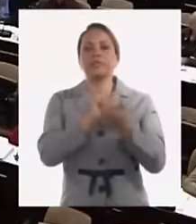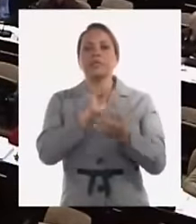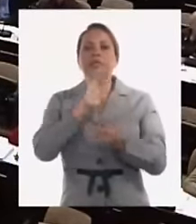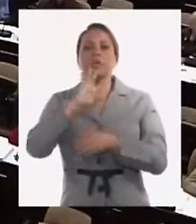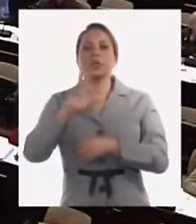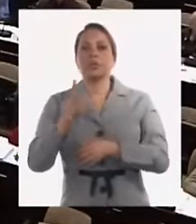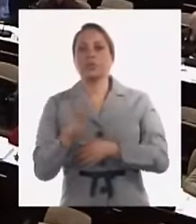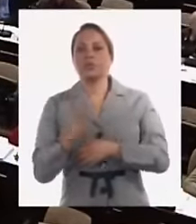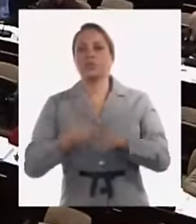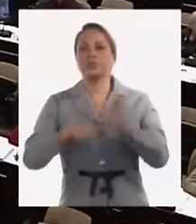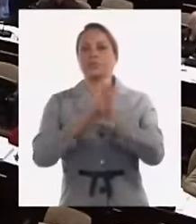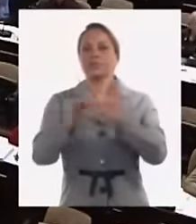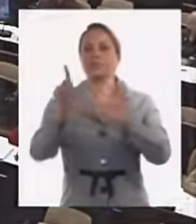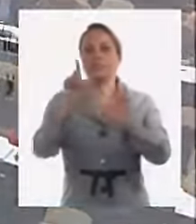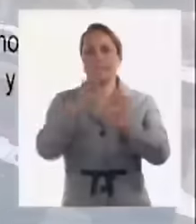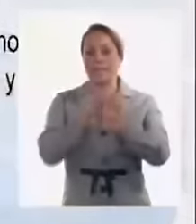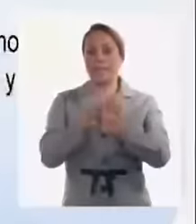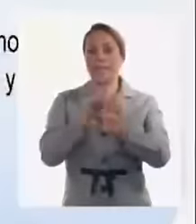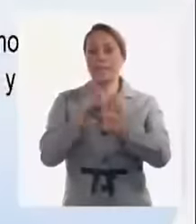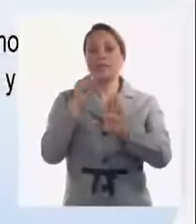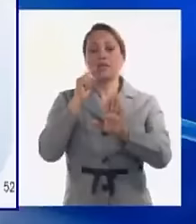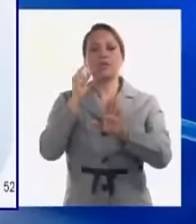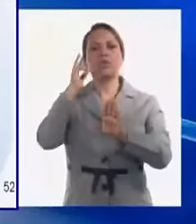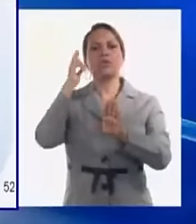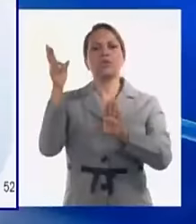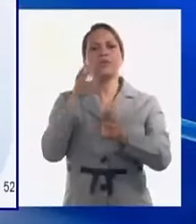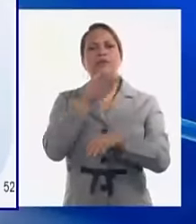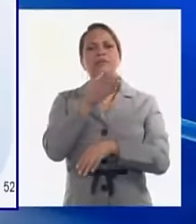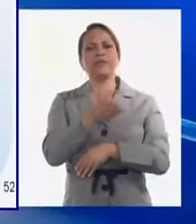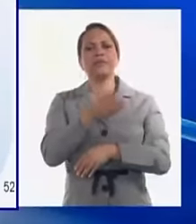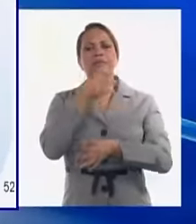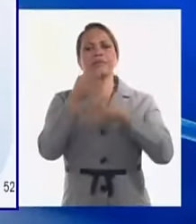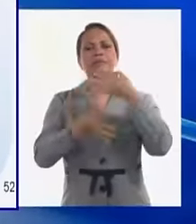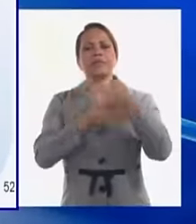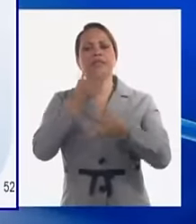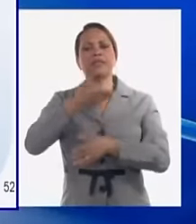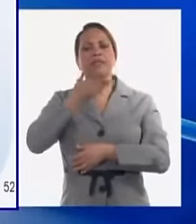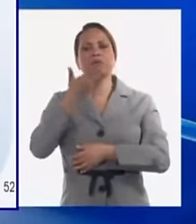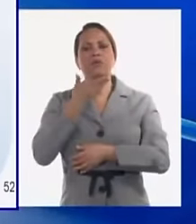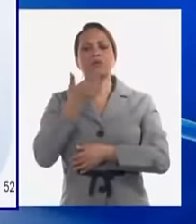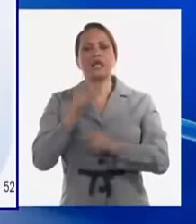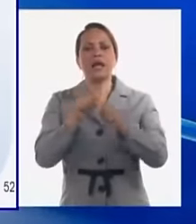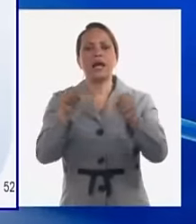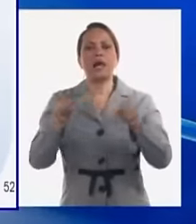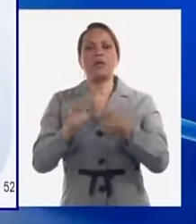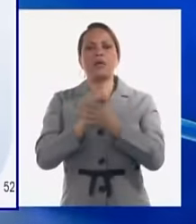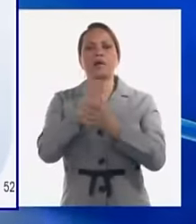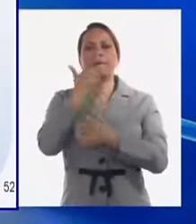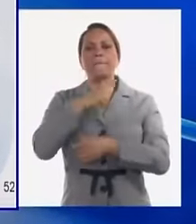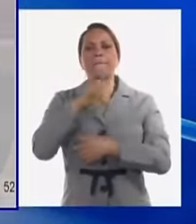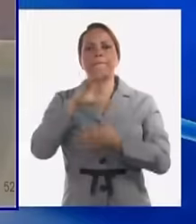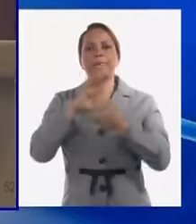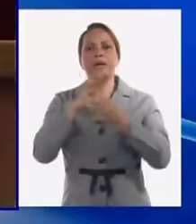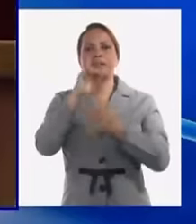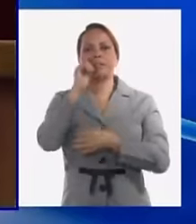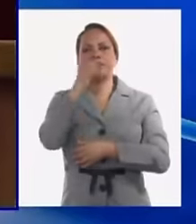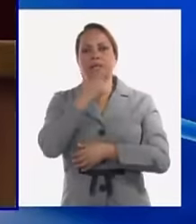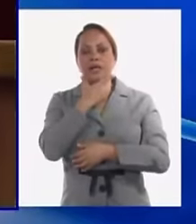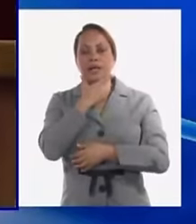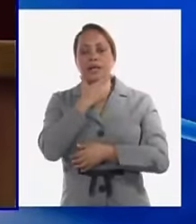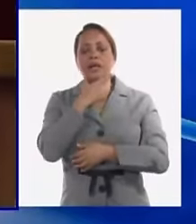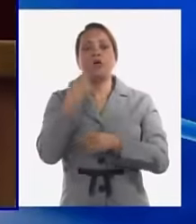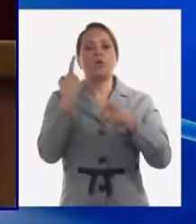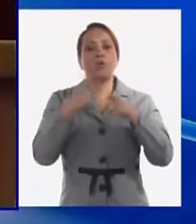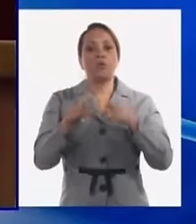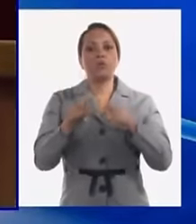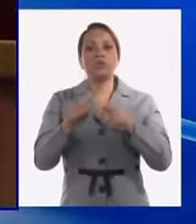ilegalidades recordar aquel discurso del comandante en el aula magna recordar las tantas alertas que nos ha hecho el general de éxito